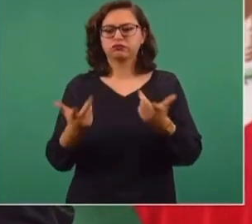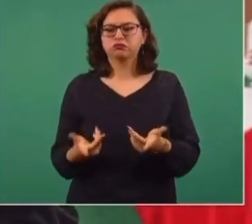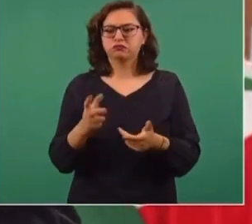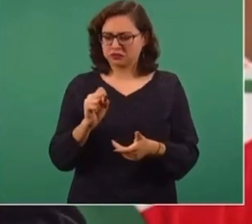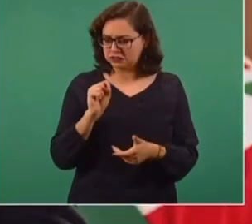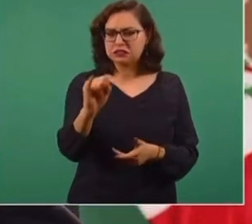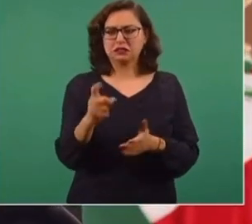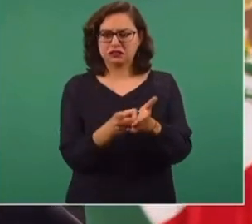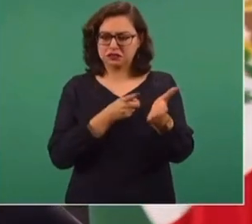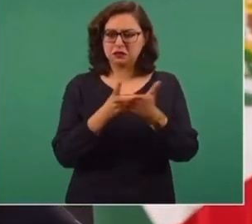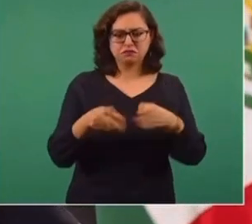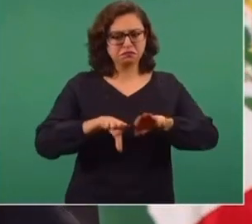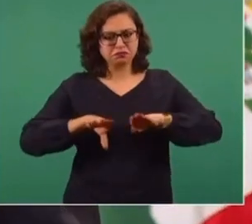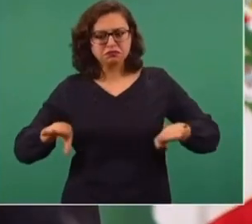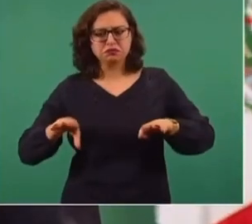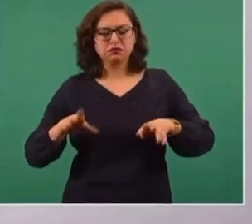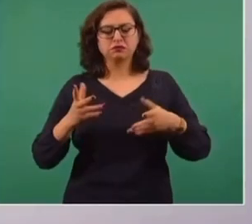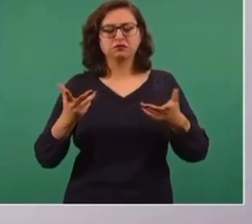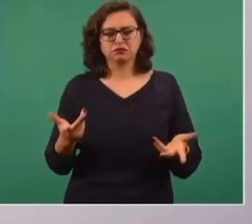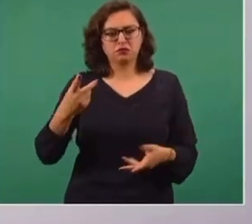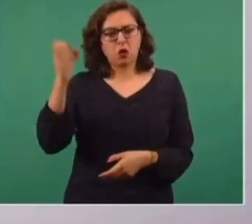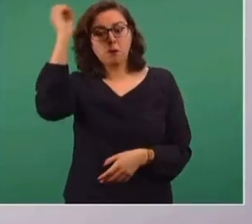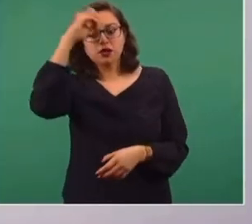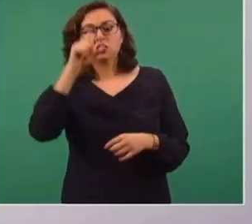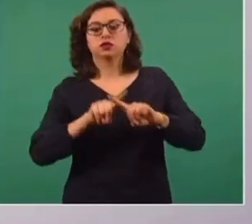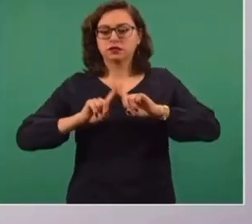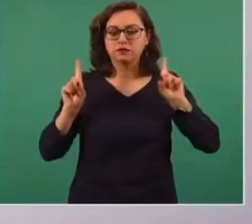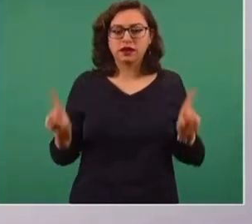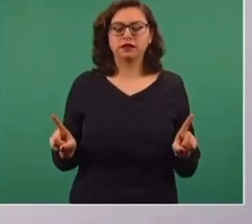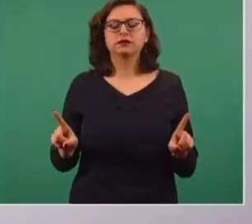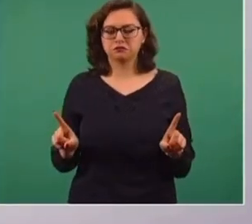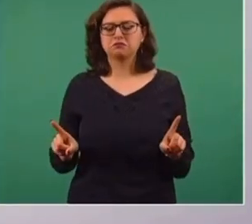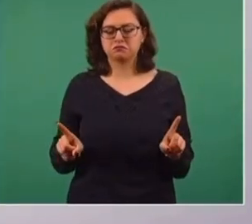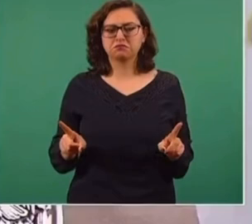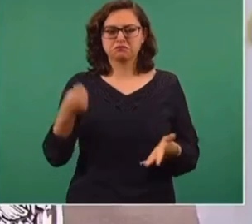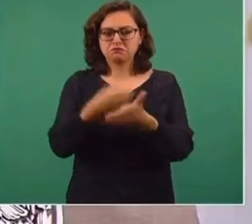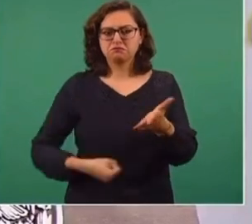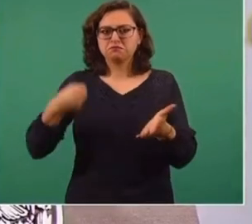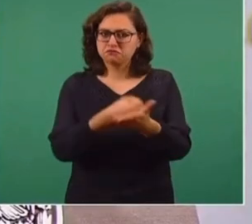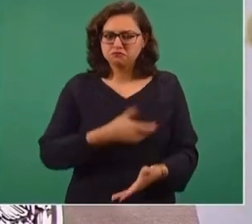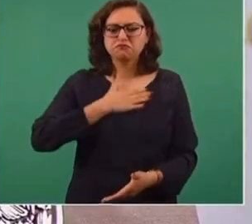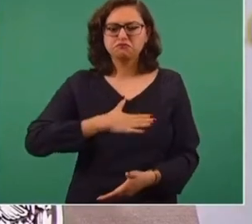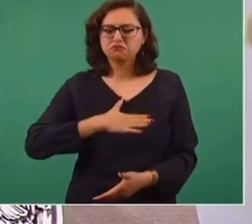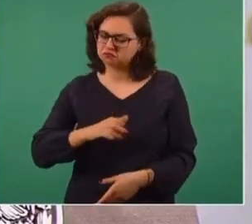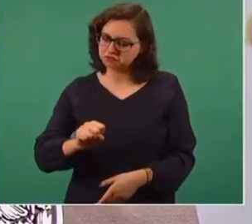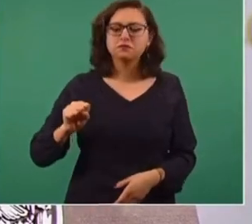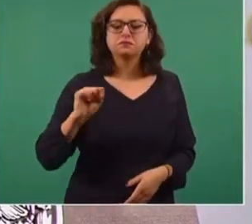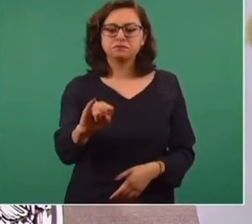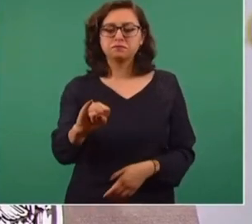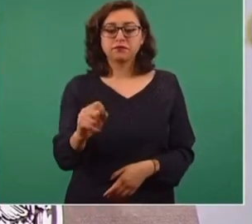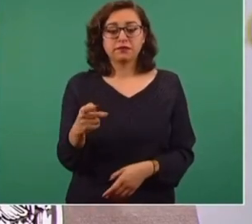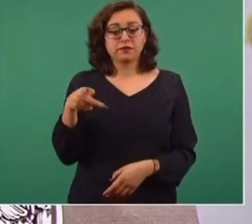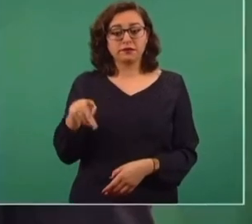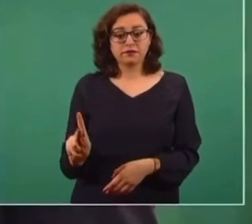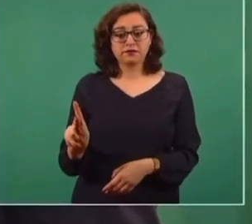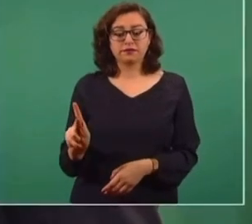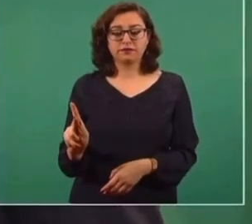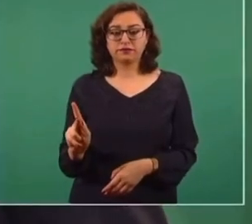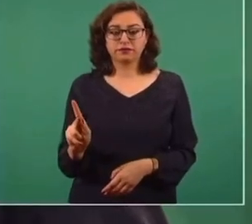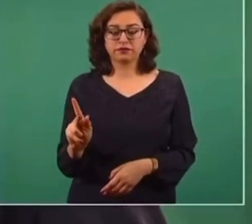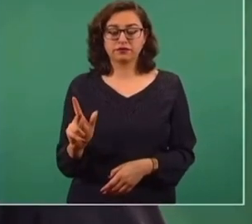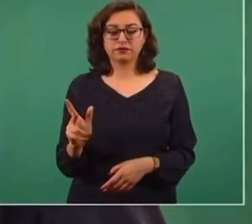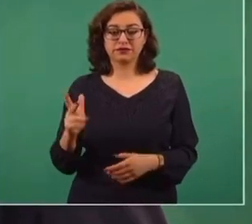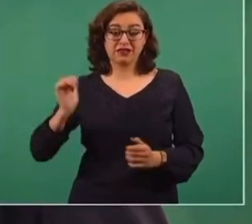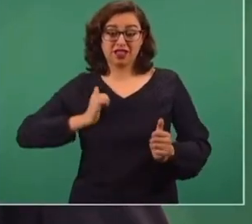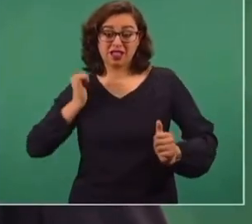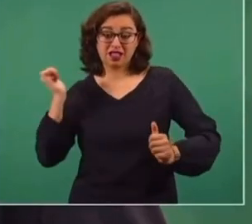ejercer nuestro derecho a disentir y a exigir justicia, pero no